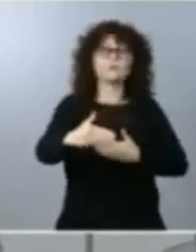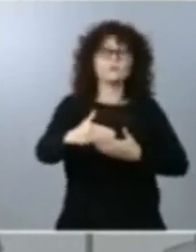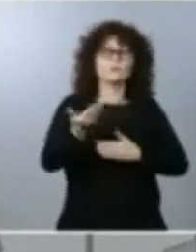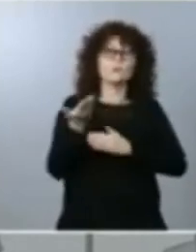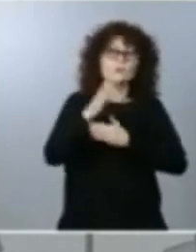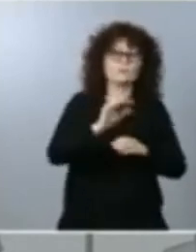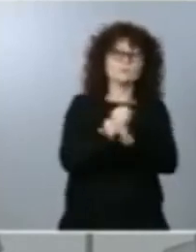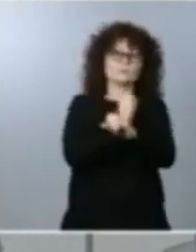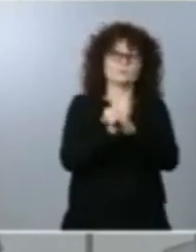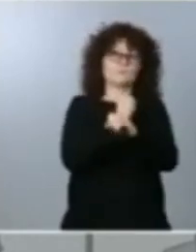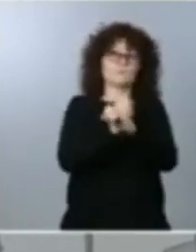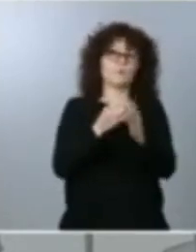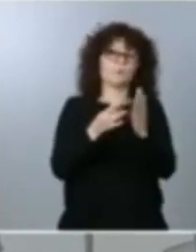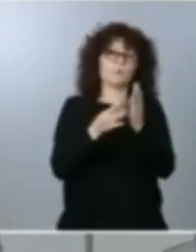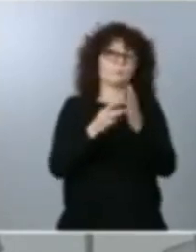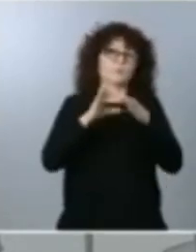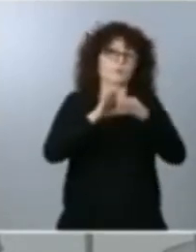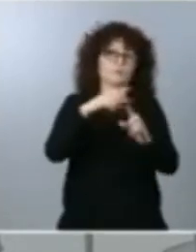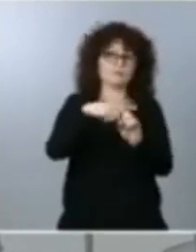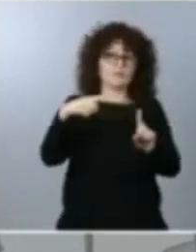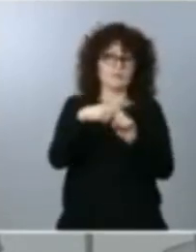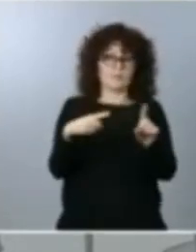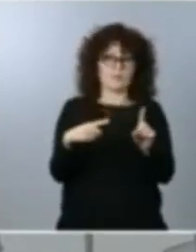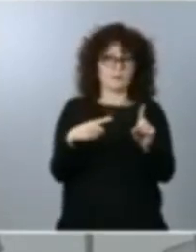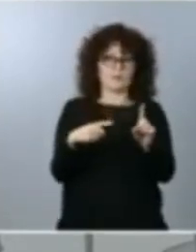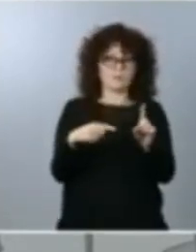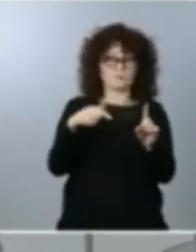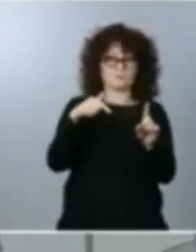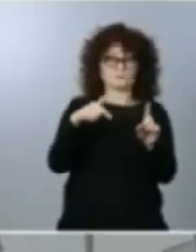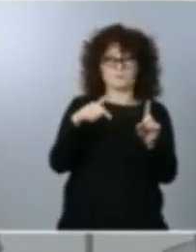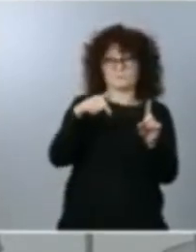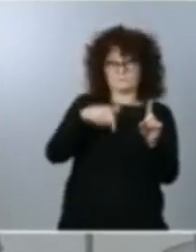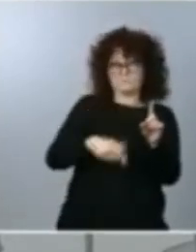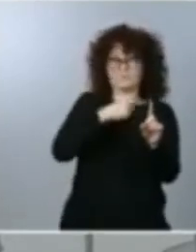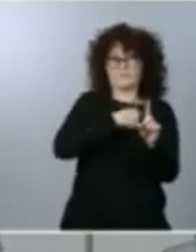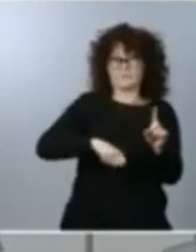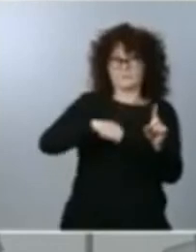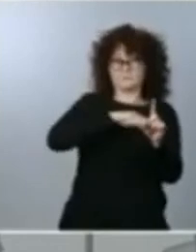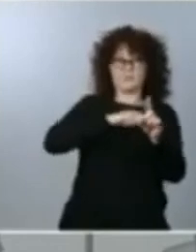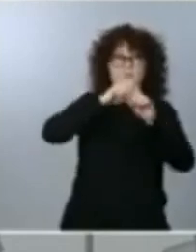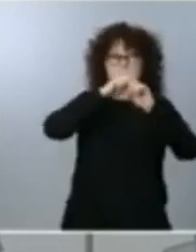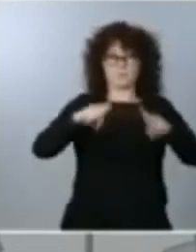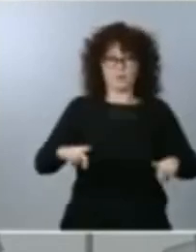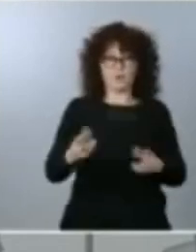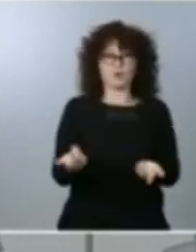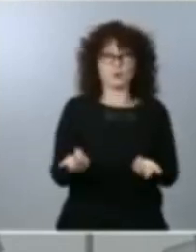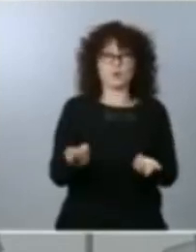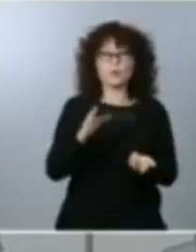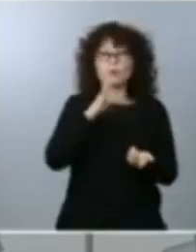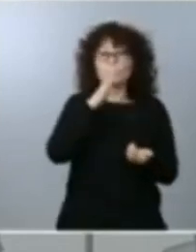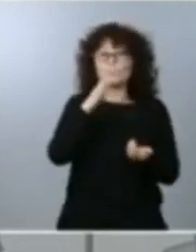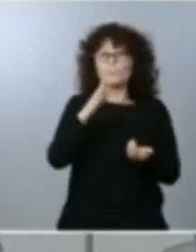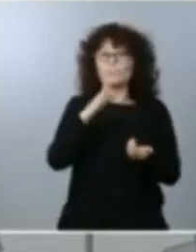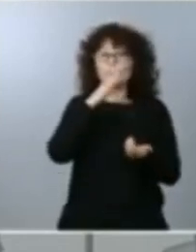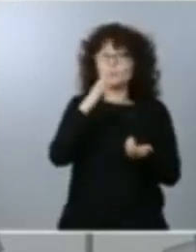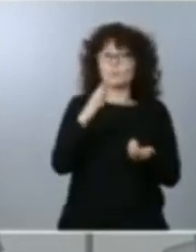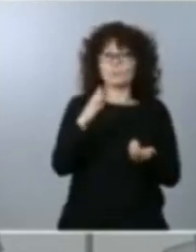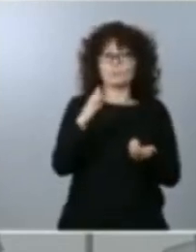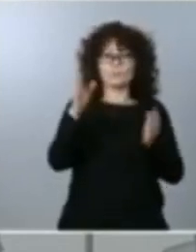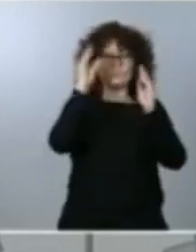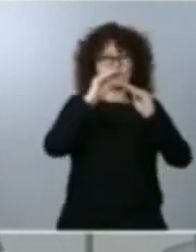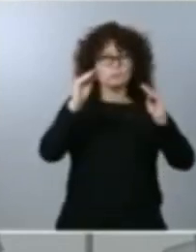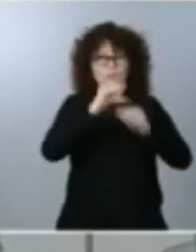cualificaciones intermedias que es donde España está peor como consecuencia del bajo desarrollo de la formación profesional